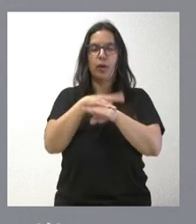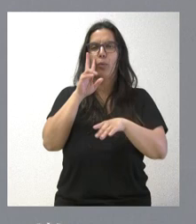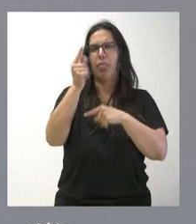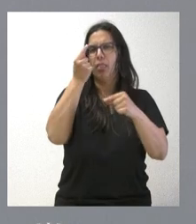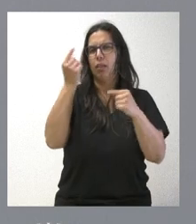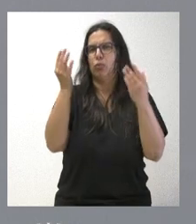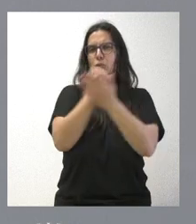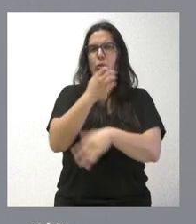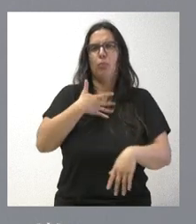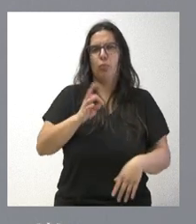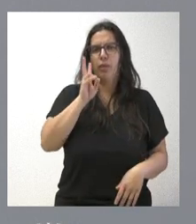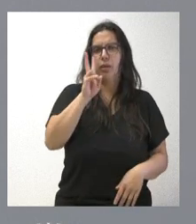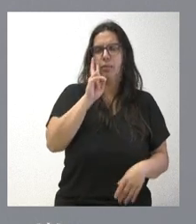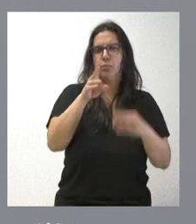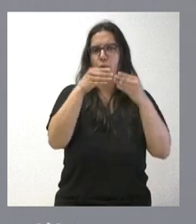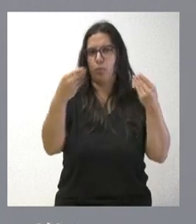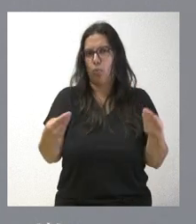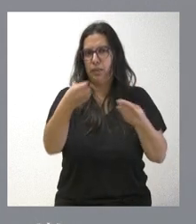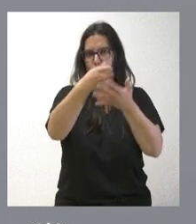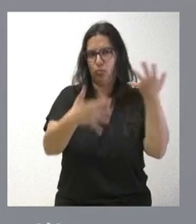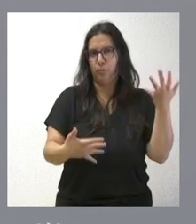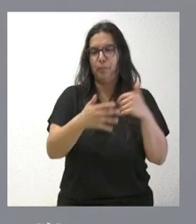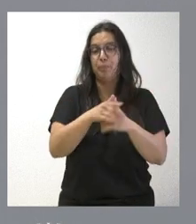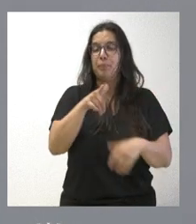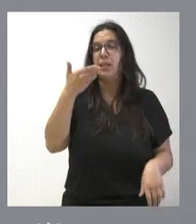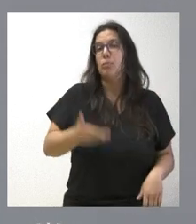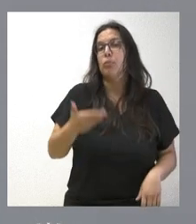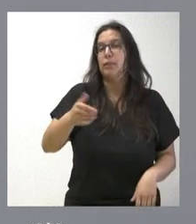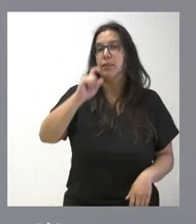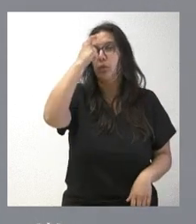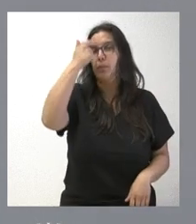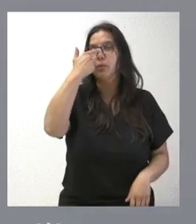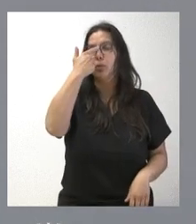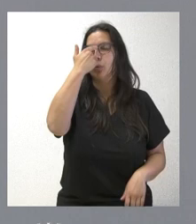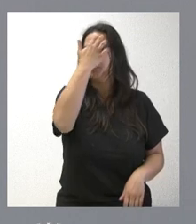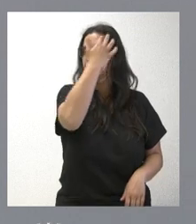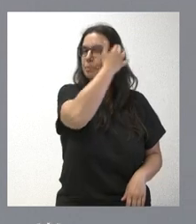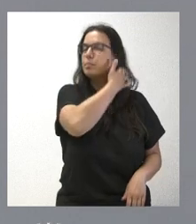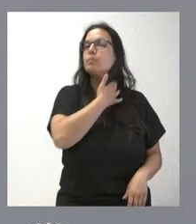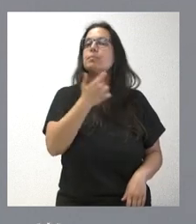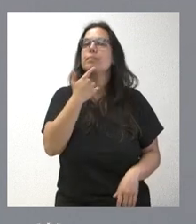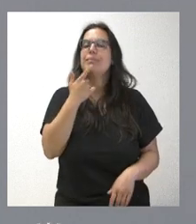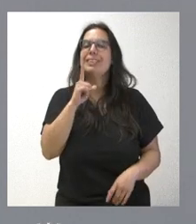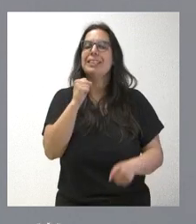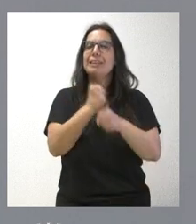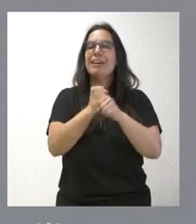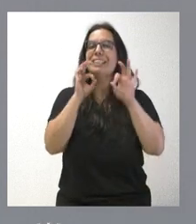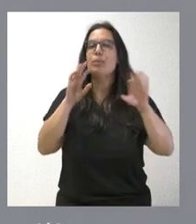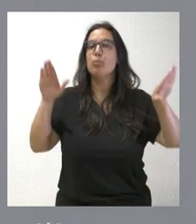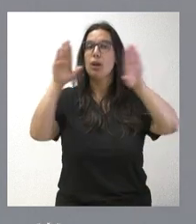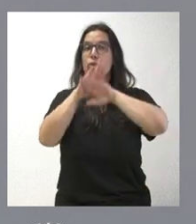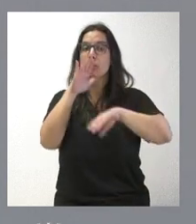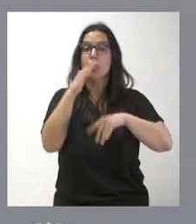datos de las disponibles. Es muy importante esta idea de que se verán utilizadas en época nocturna porque durante el día